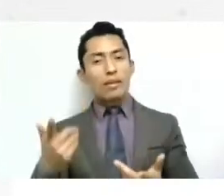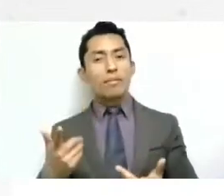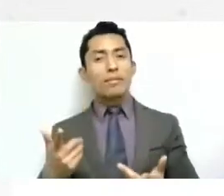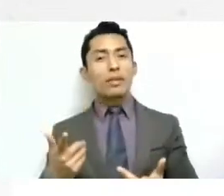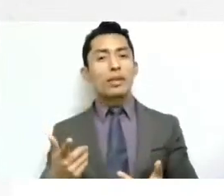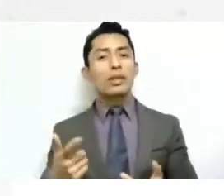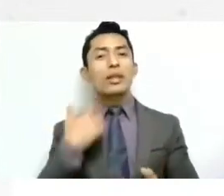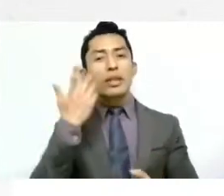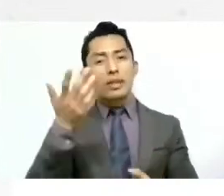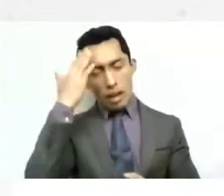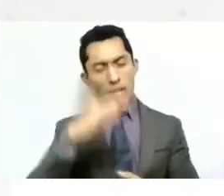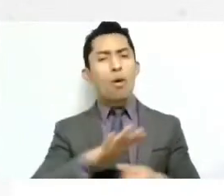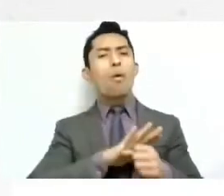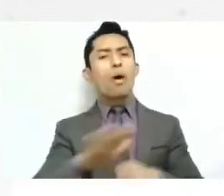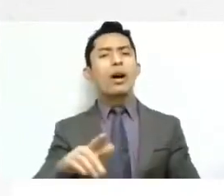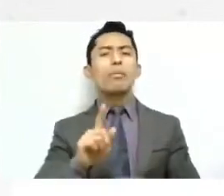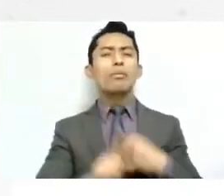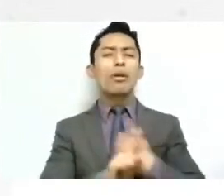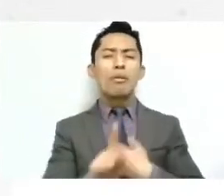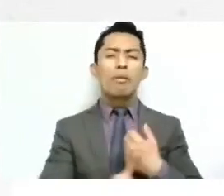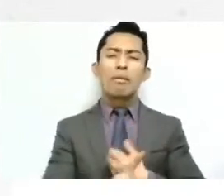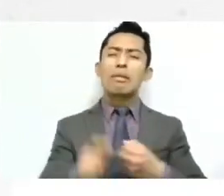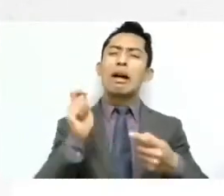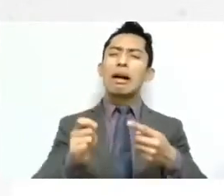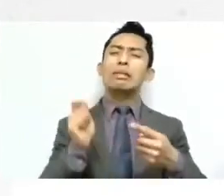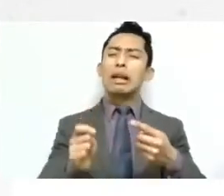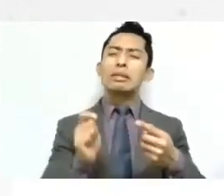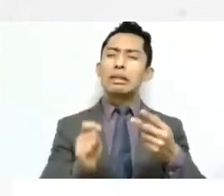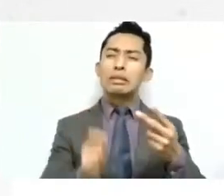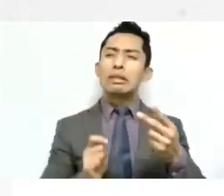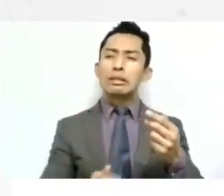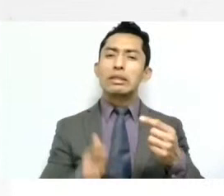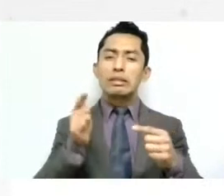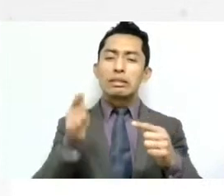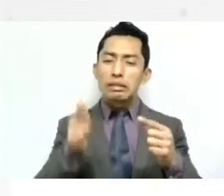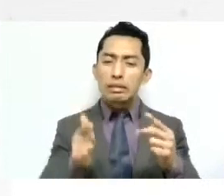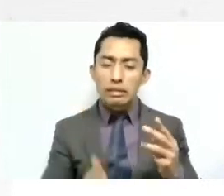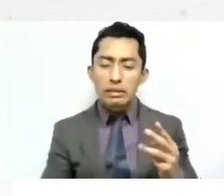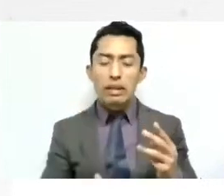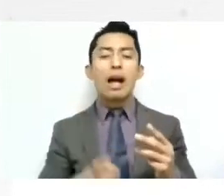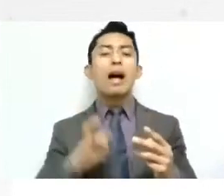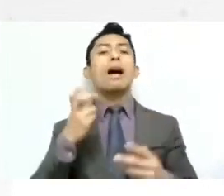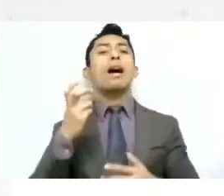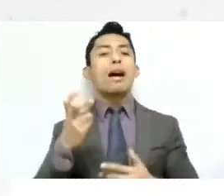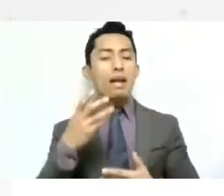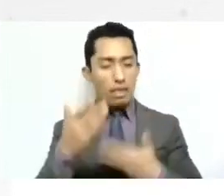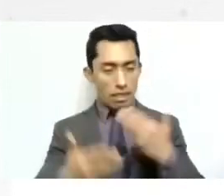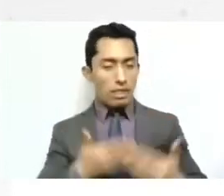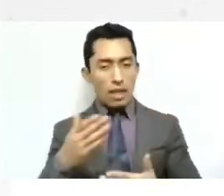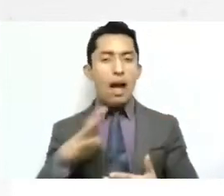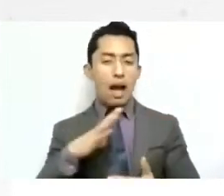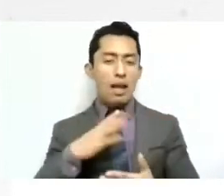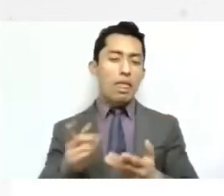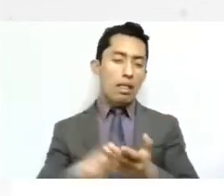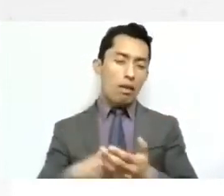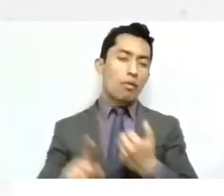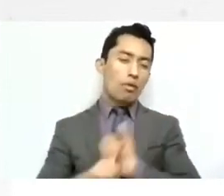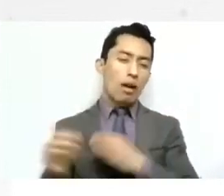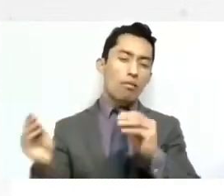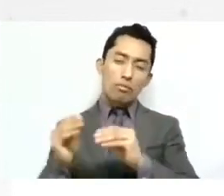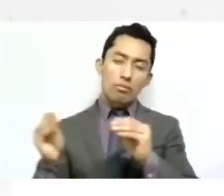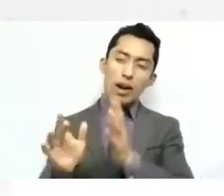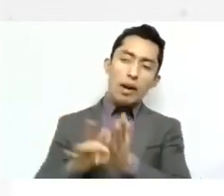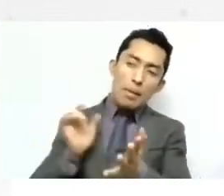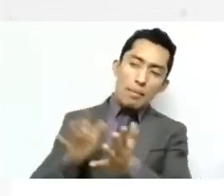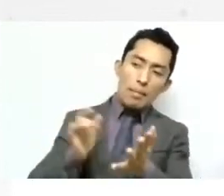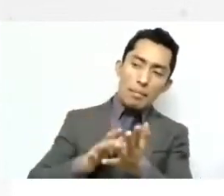los problemas sociales específicos que generan cierto tipo de litigios y no simplemente empezar por ver